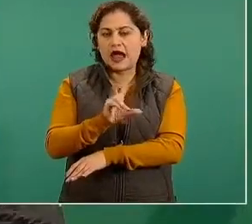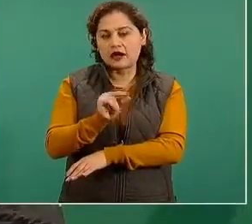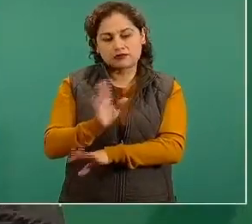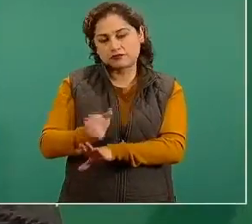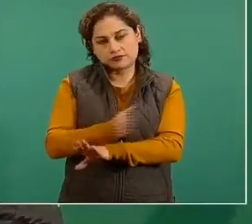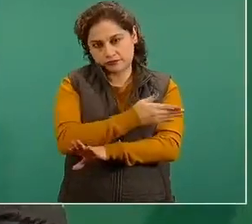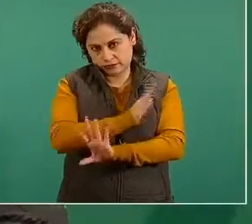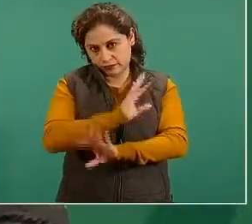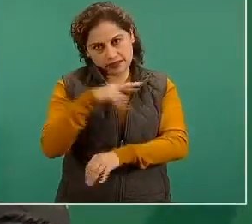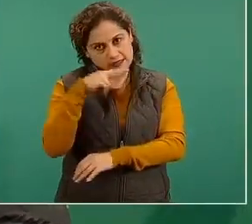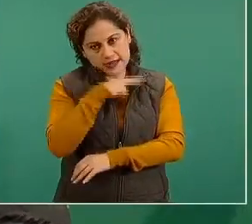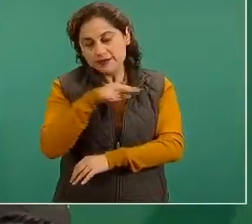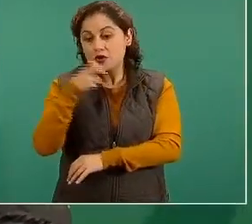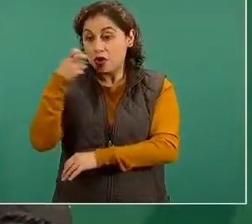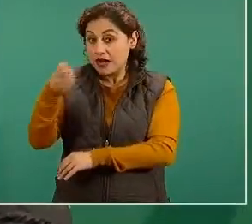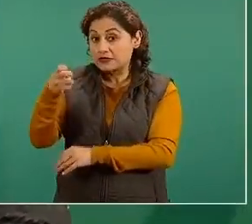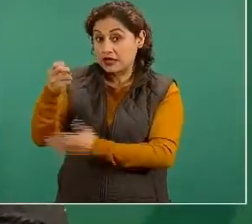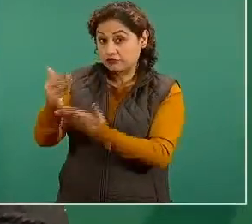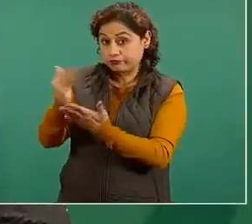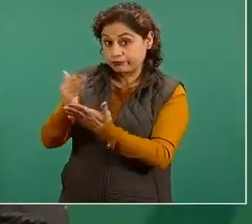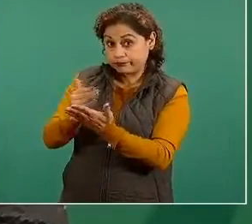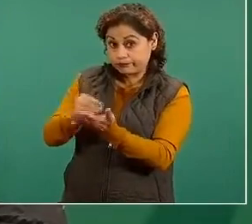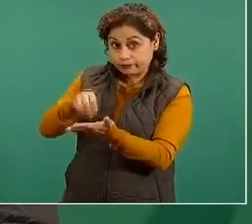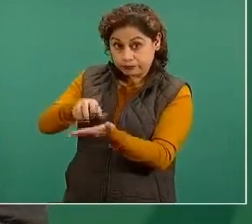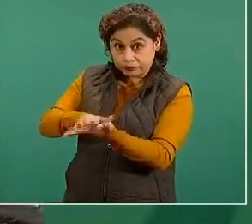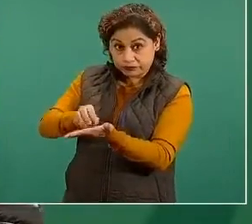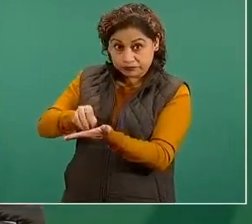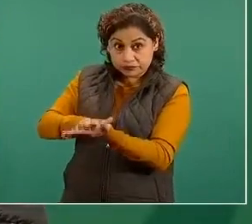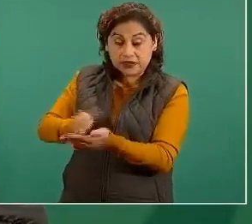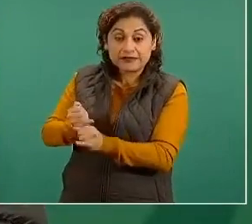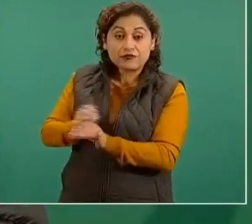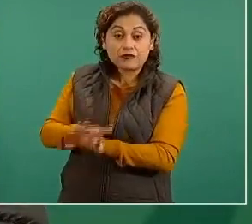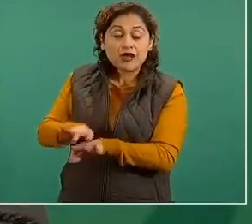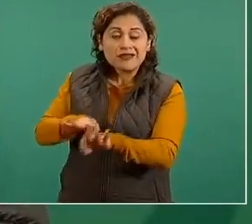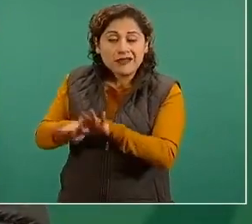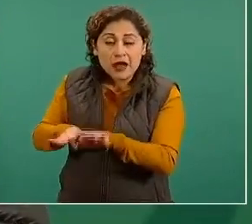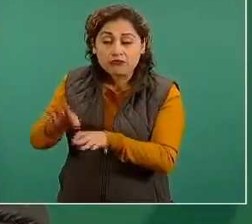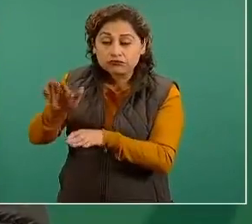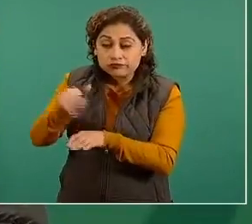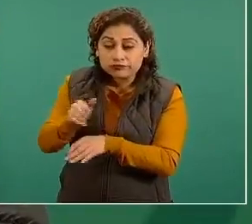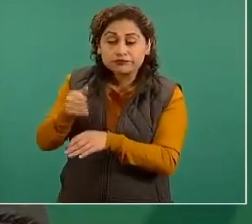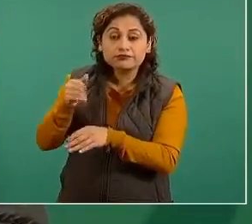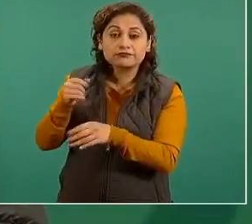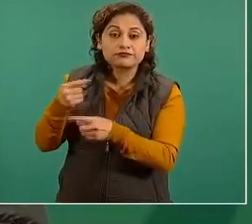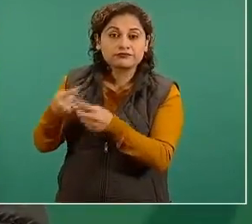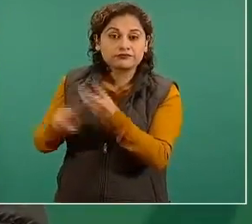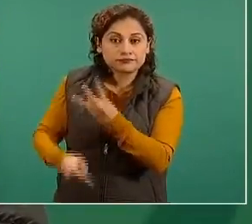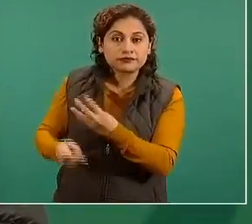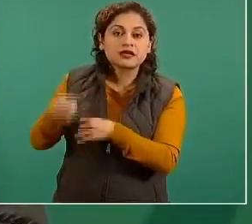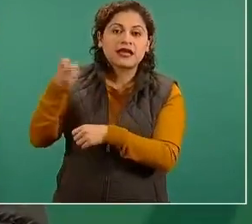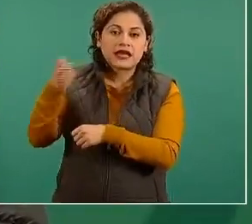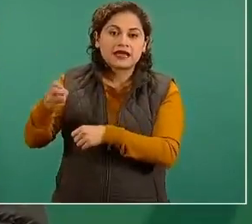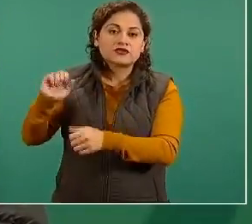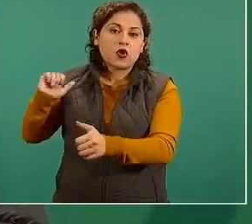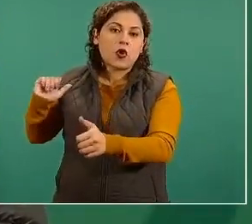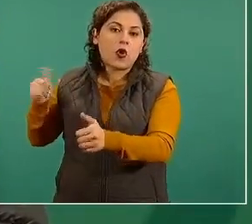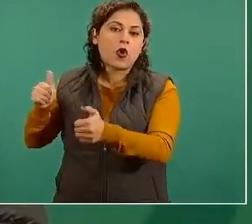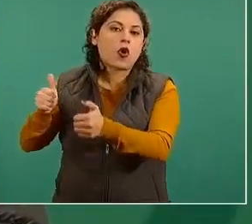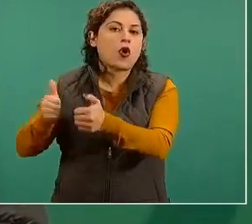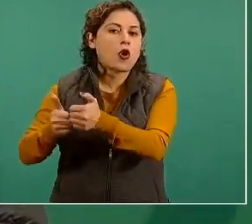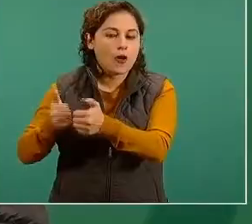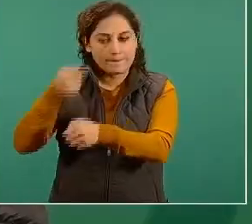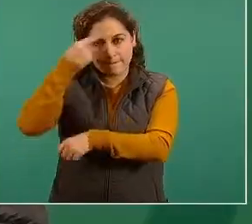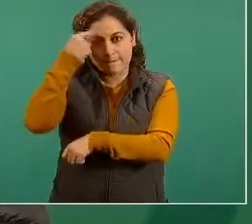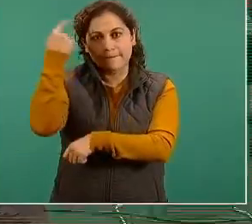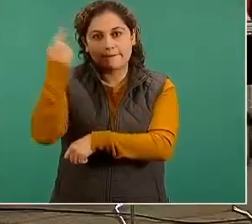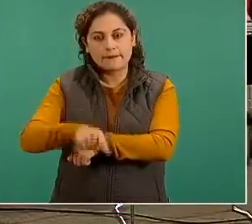nominal es lo que está retrasando que tengamos un mayor número de reportes de las